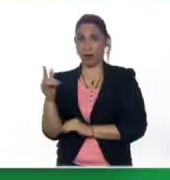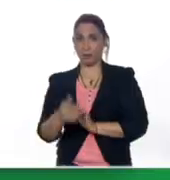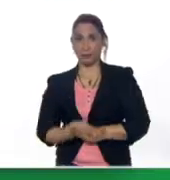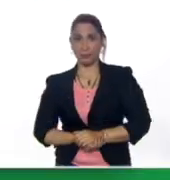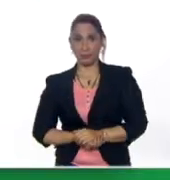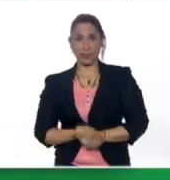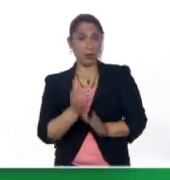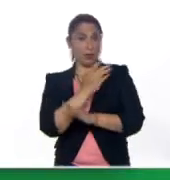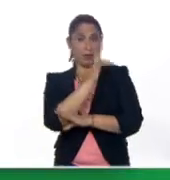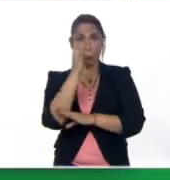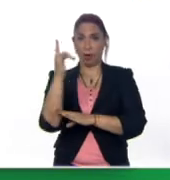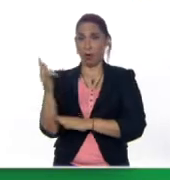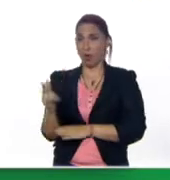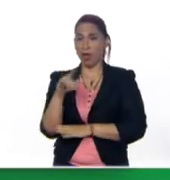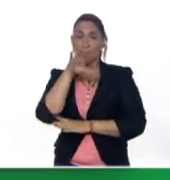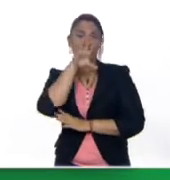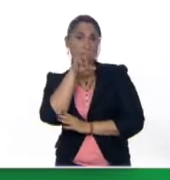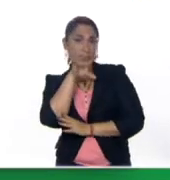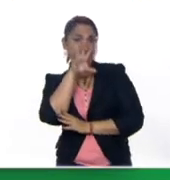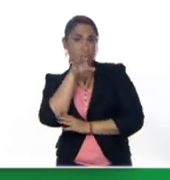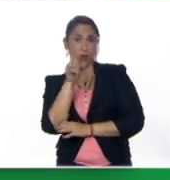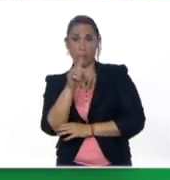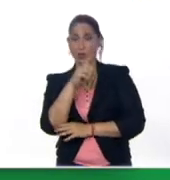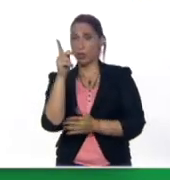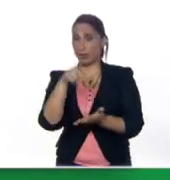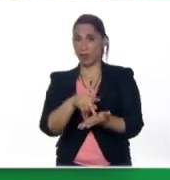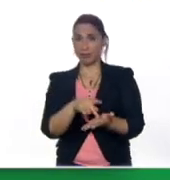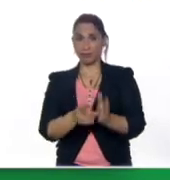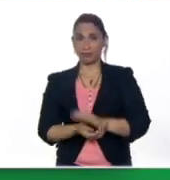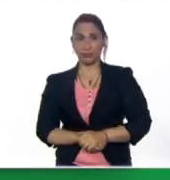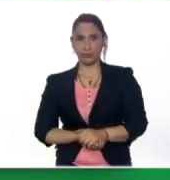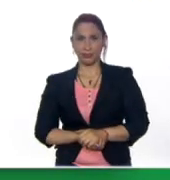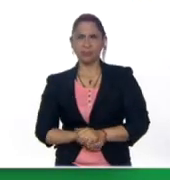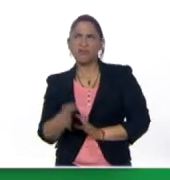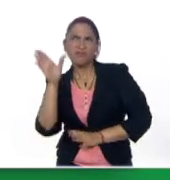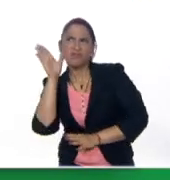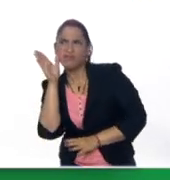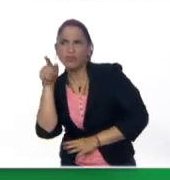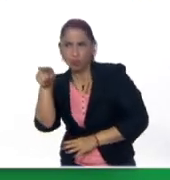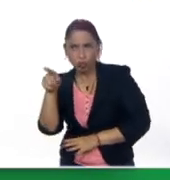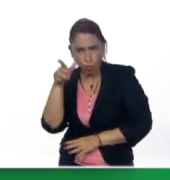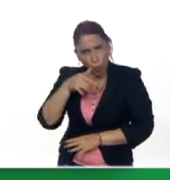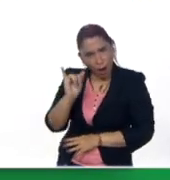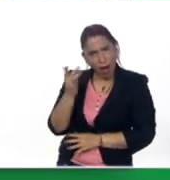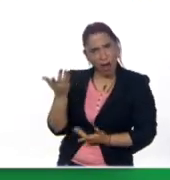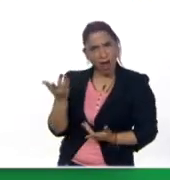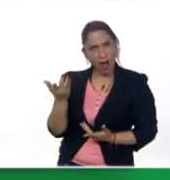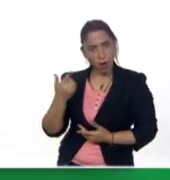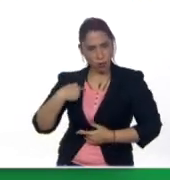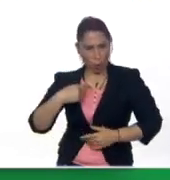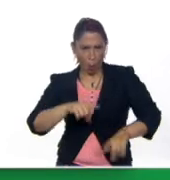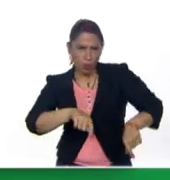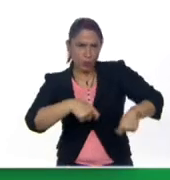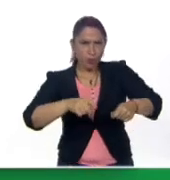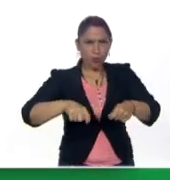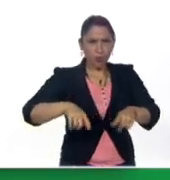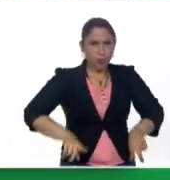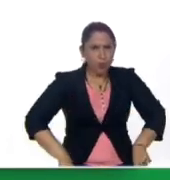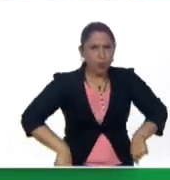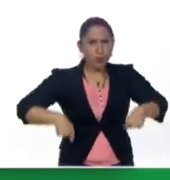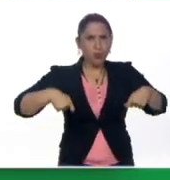¡Juguemos en el boxe mientras el lobo no está! ¿Lobo está? Me estoy poniendo los